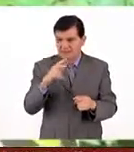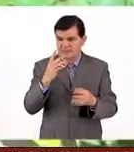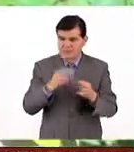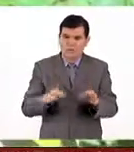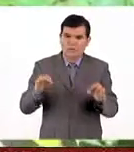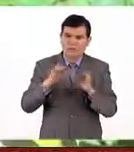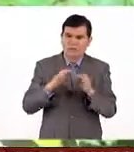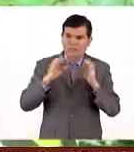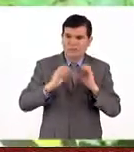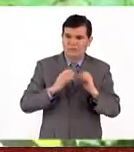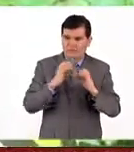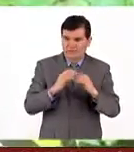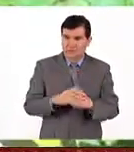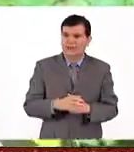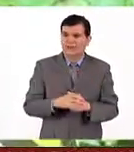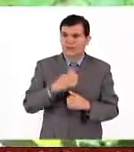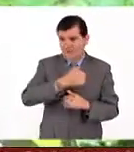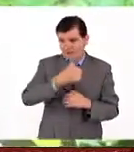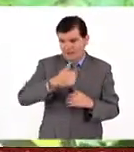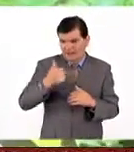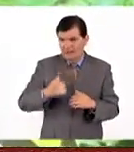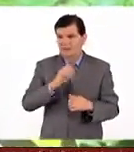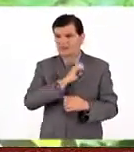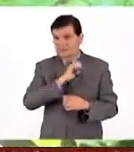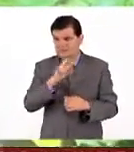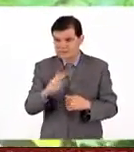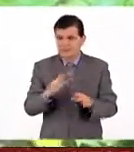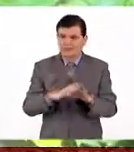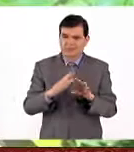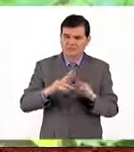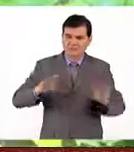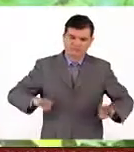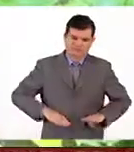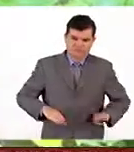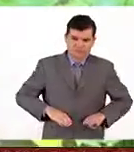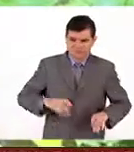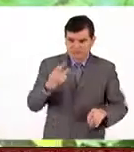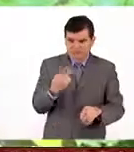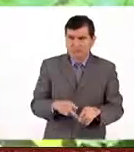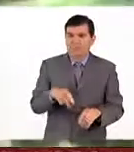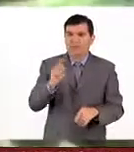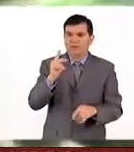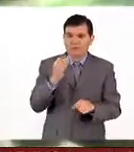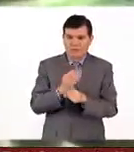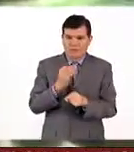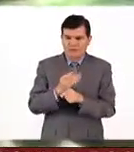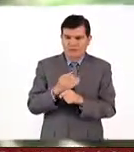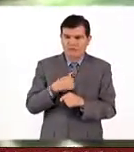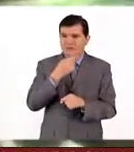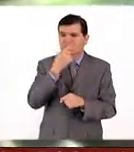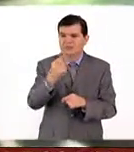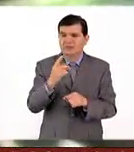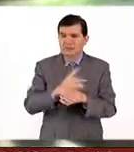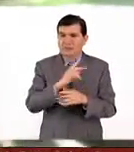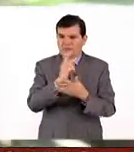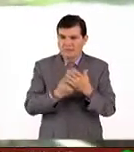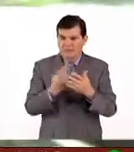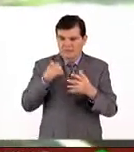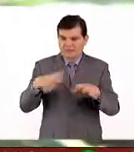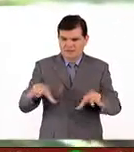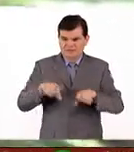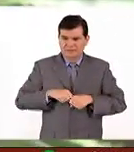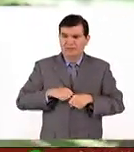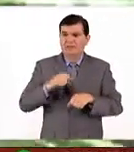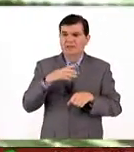la pena conservarlas, ¿sí? Cada una es especial, es muy característica, pero ahorita que les comentaba lo del programa de adopción,